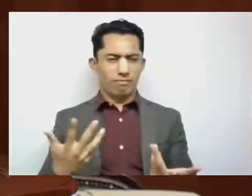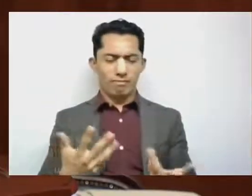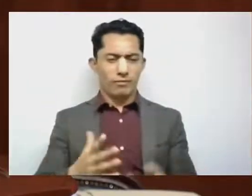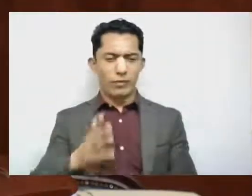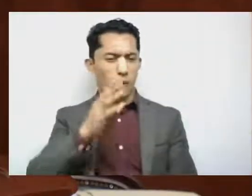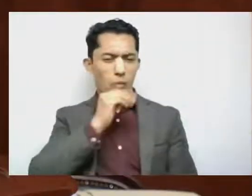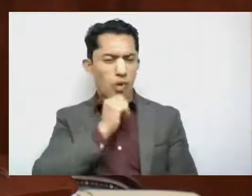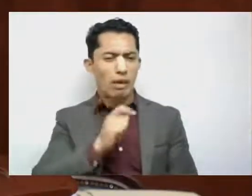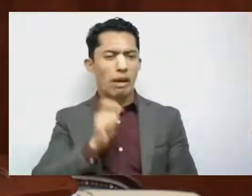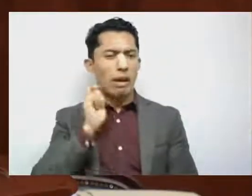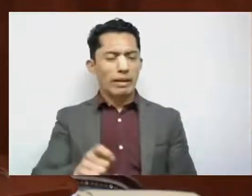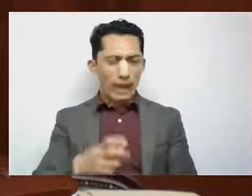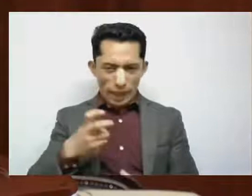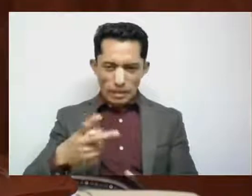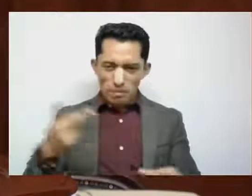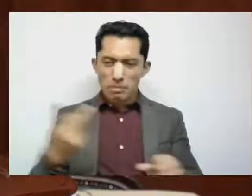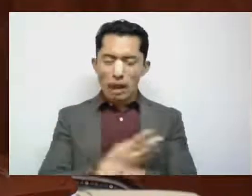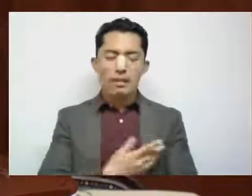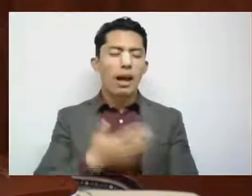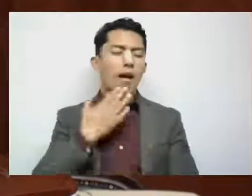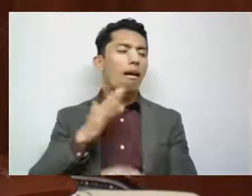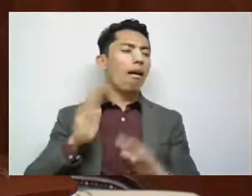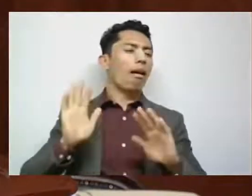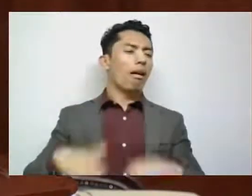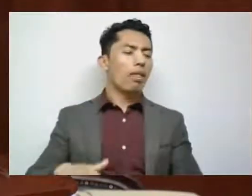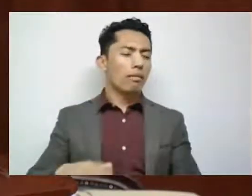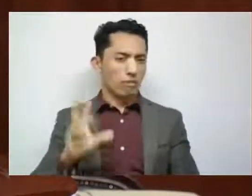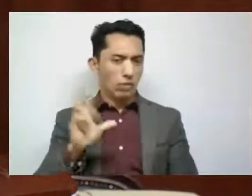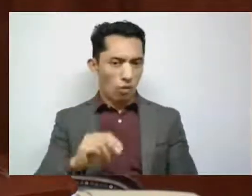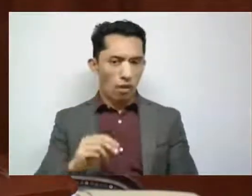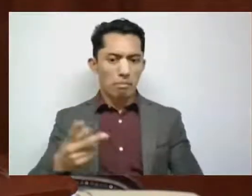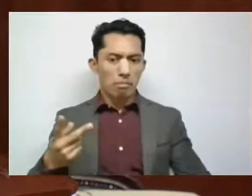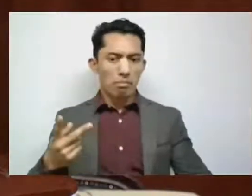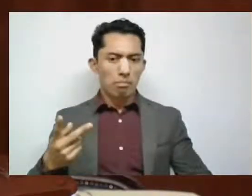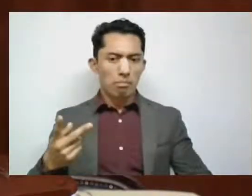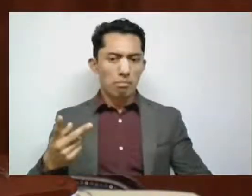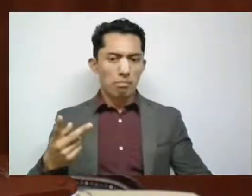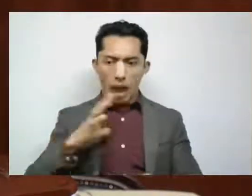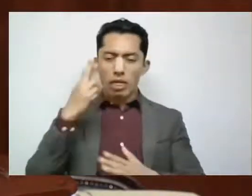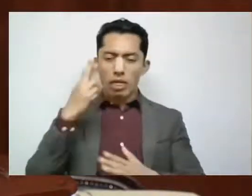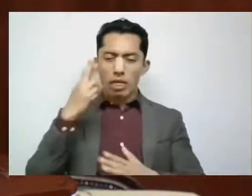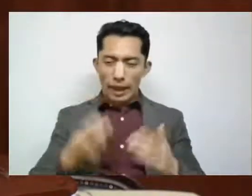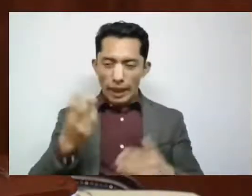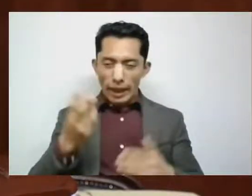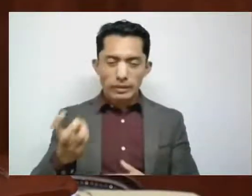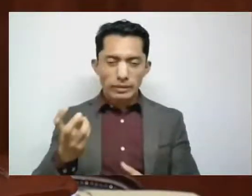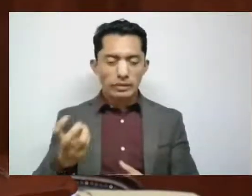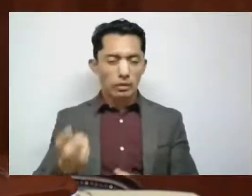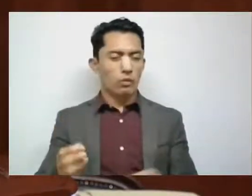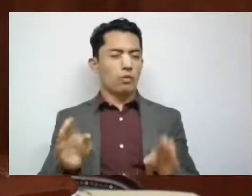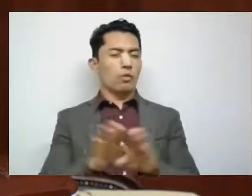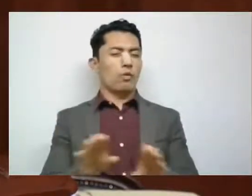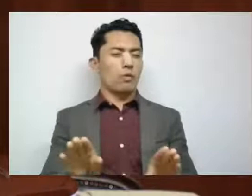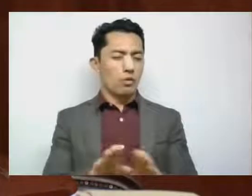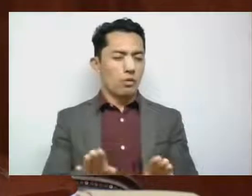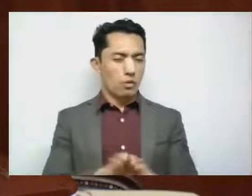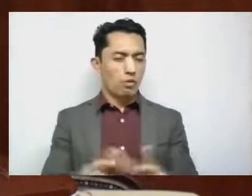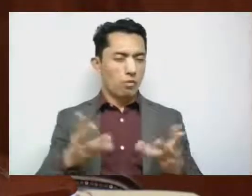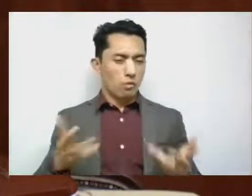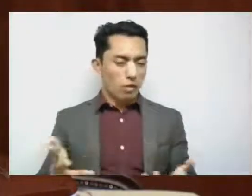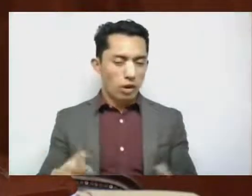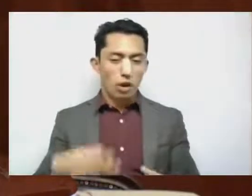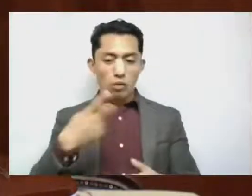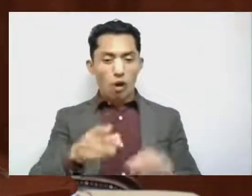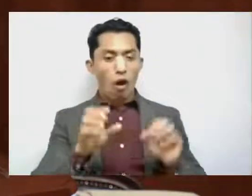permitir una violencia como esa que sin pedirle la oficina